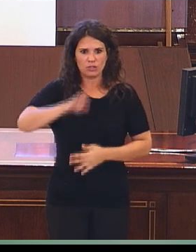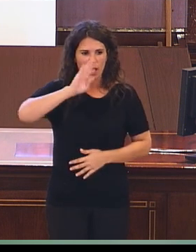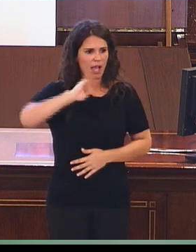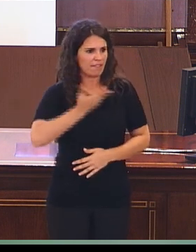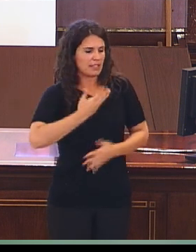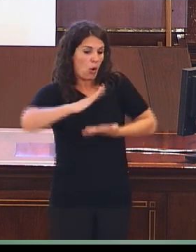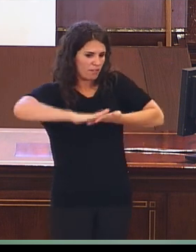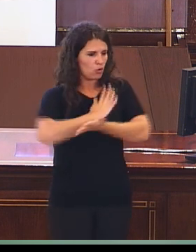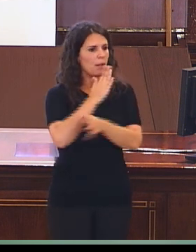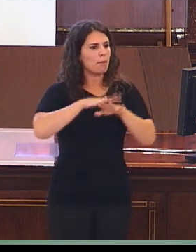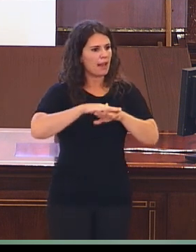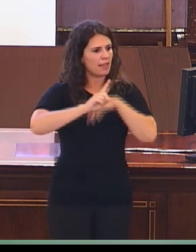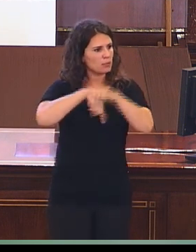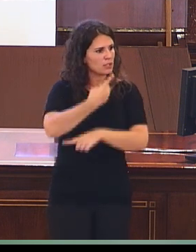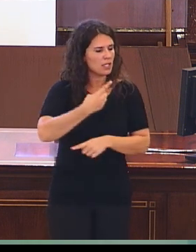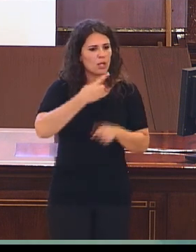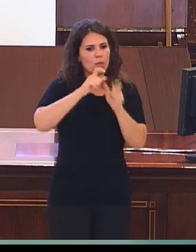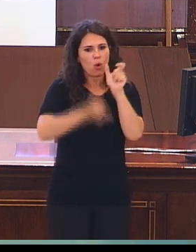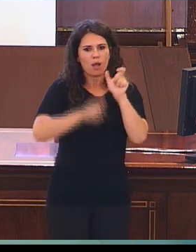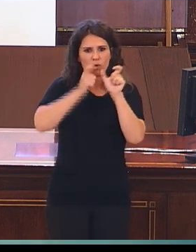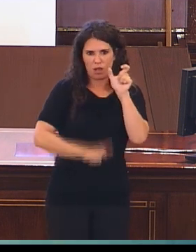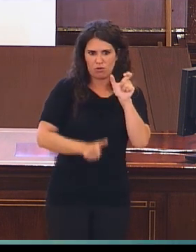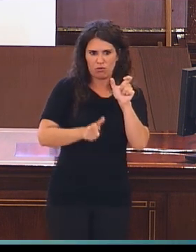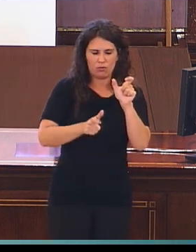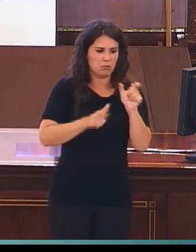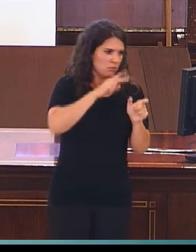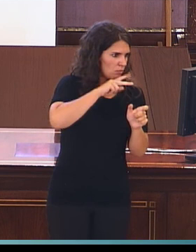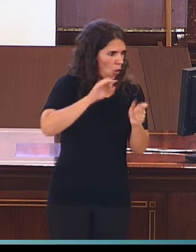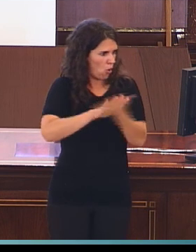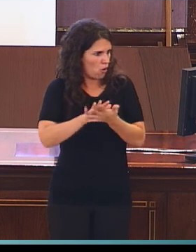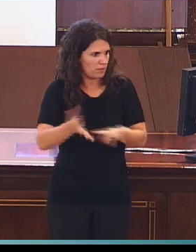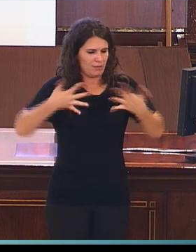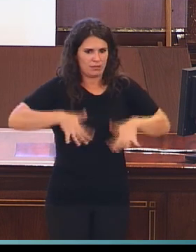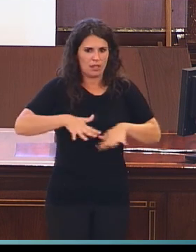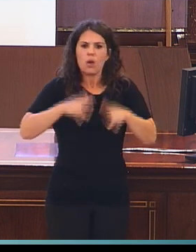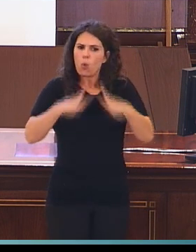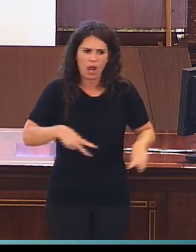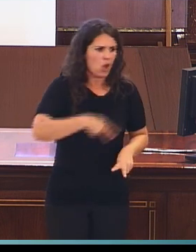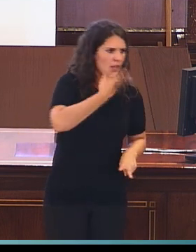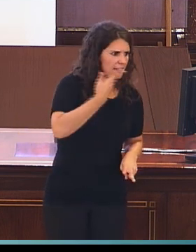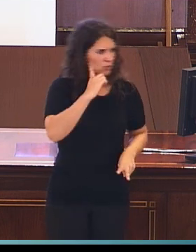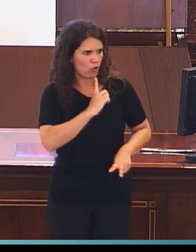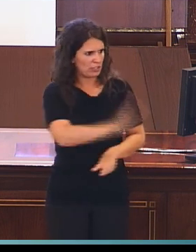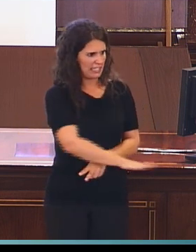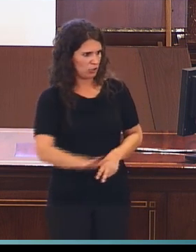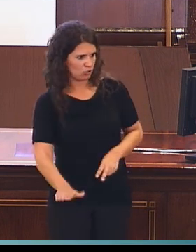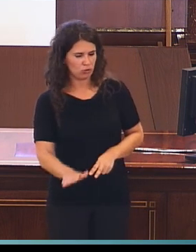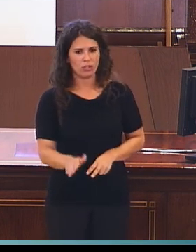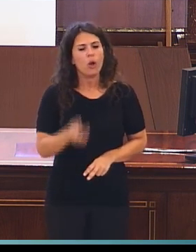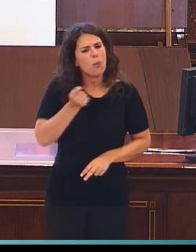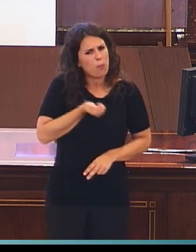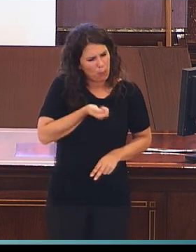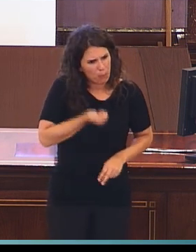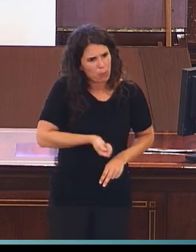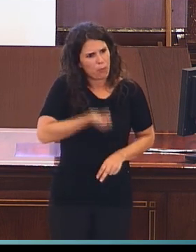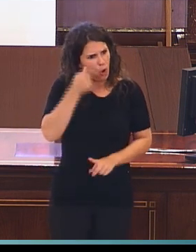oral, tanto niños sordos como niños oyentes. Muy, muy pocos estudios van dedicados a cómo influye la lengua